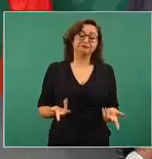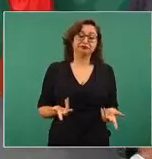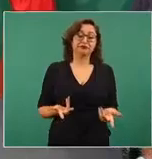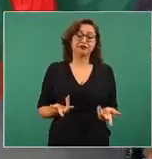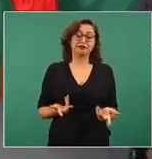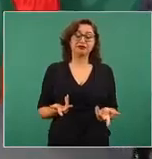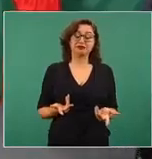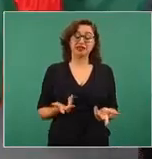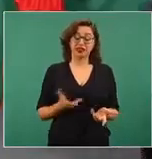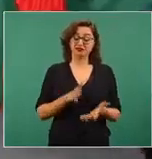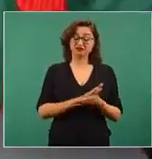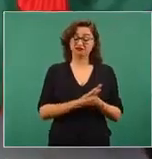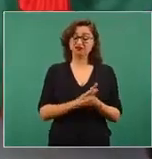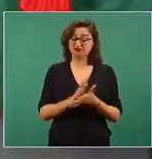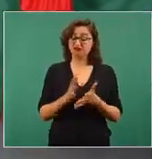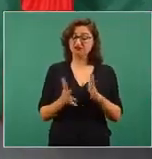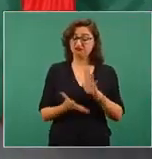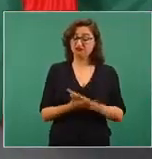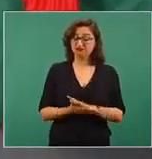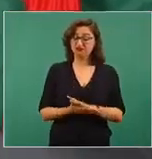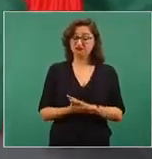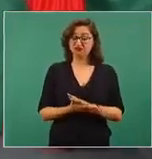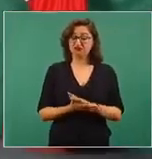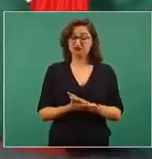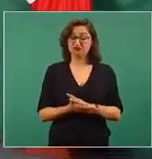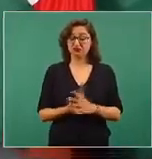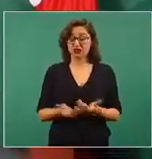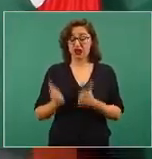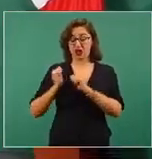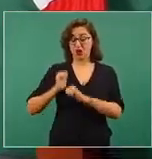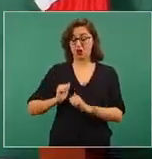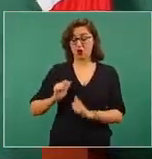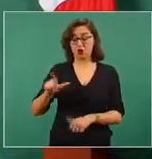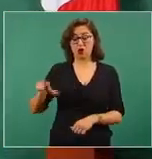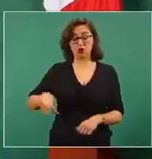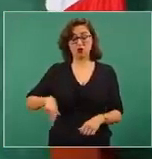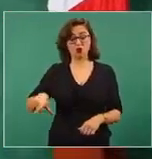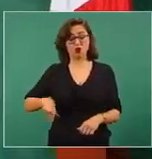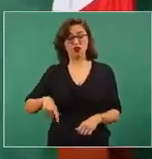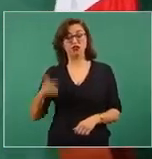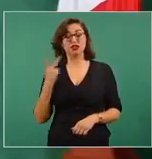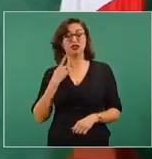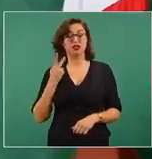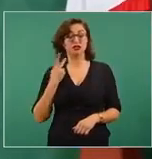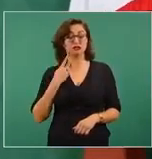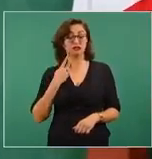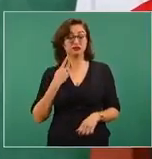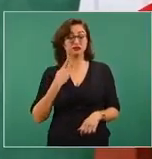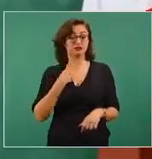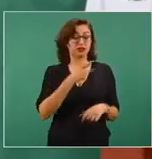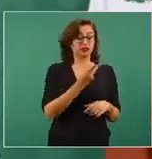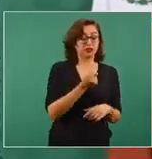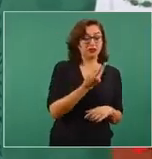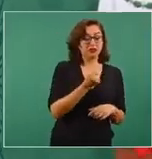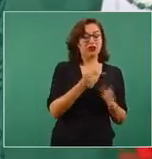delictuosa que existía entre el poder político y los medios de información.